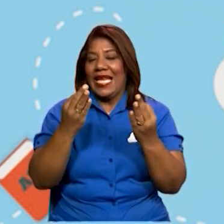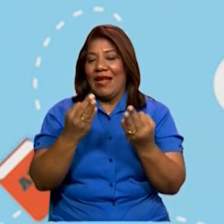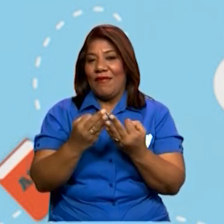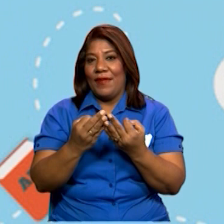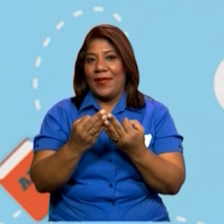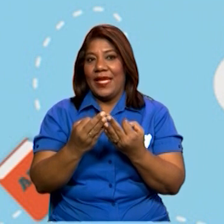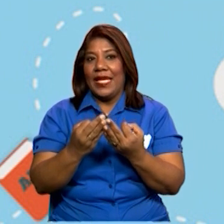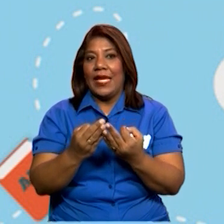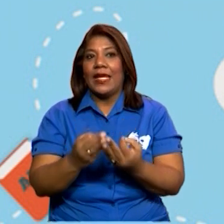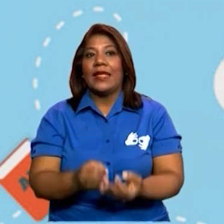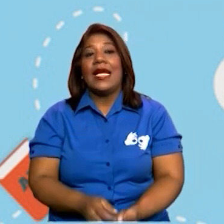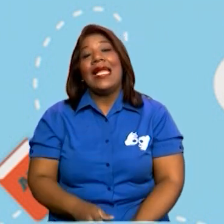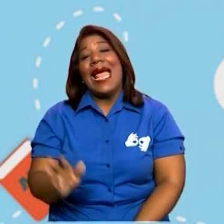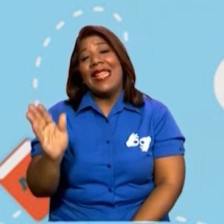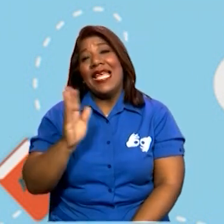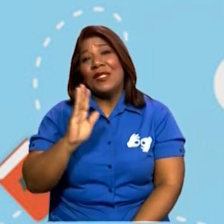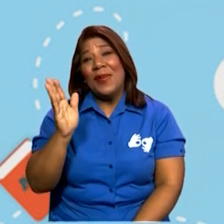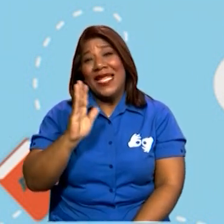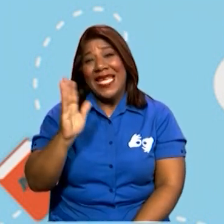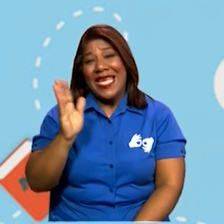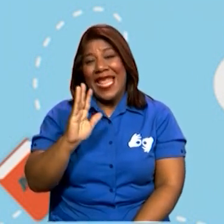otro. ¿Y qué puede ser?